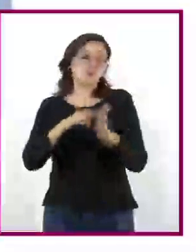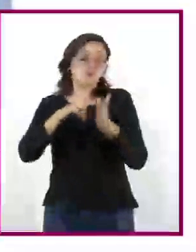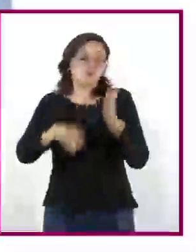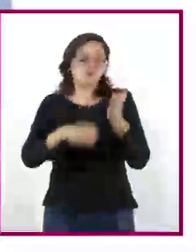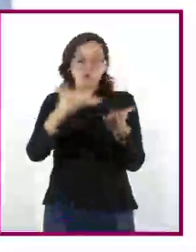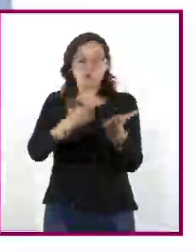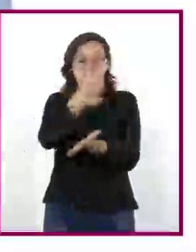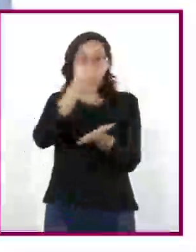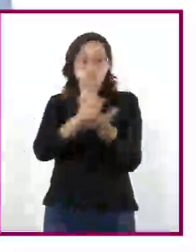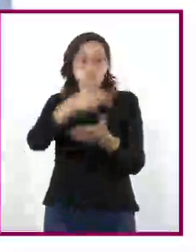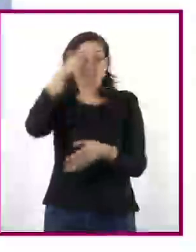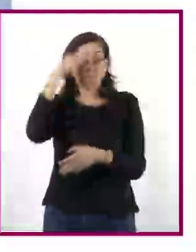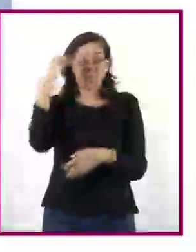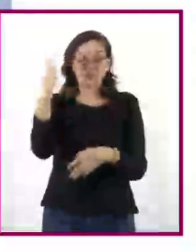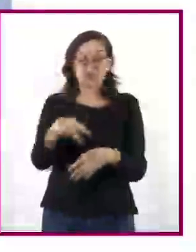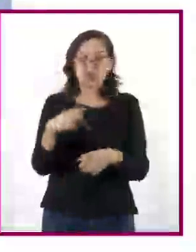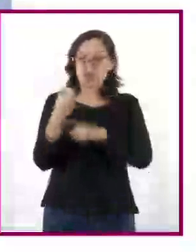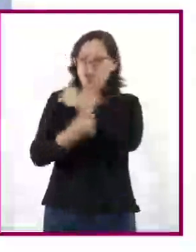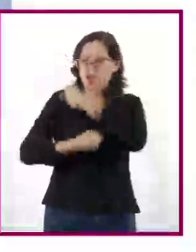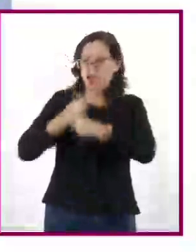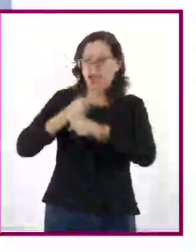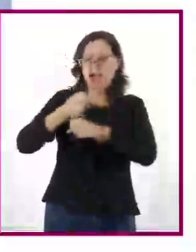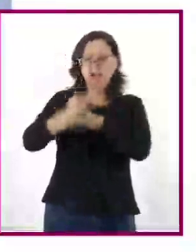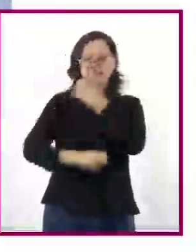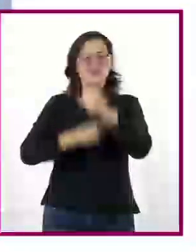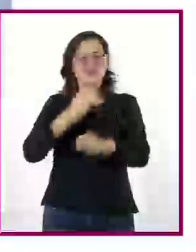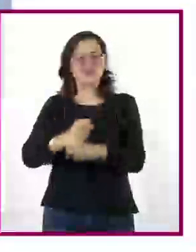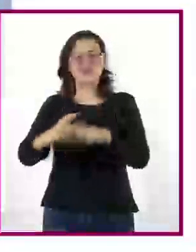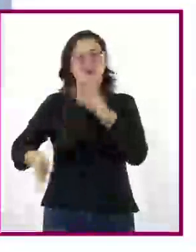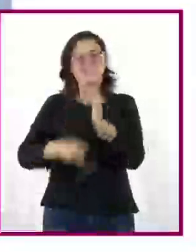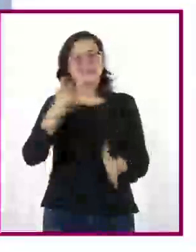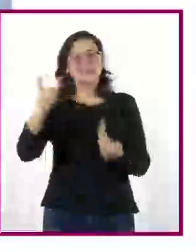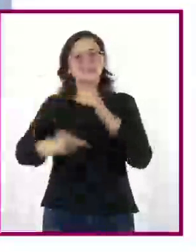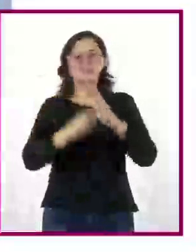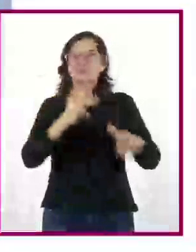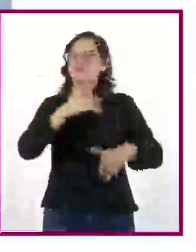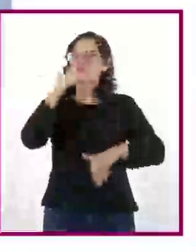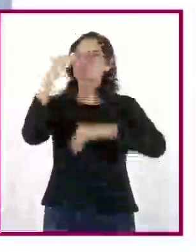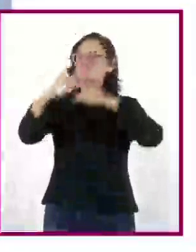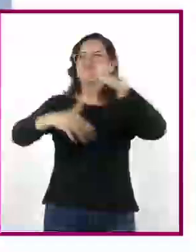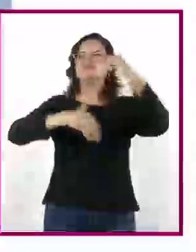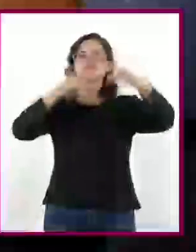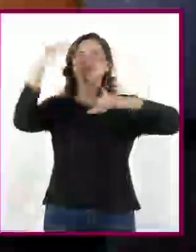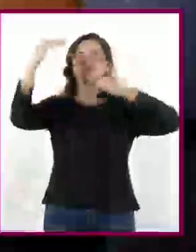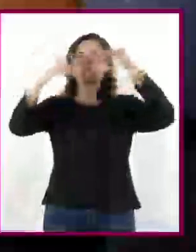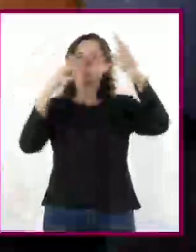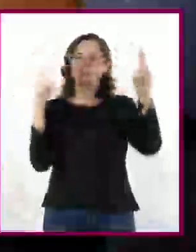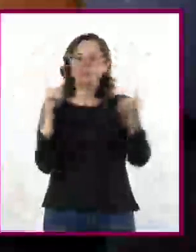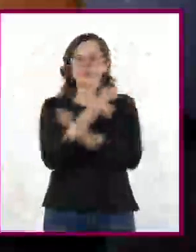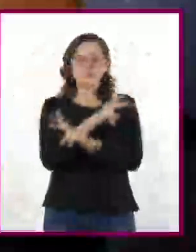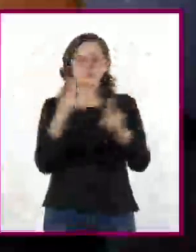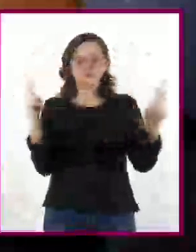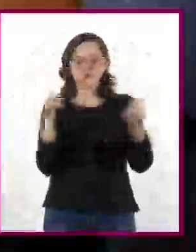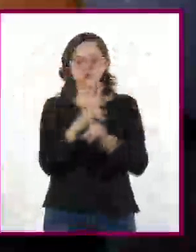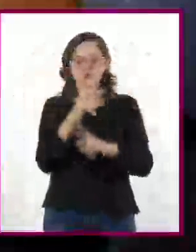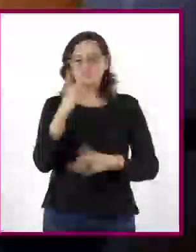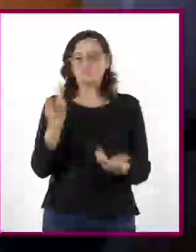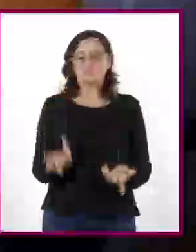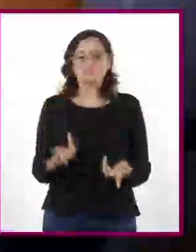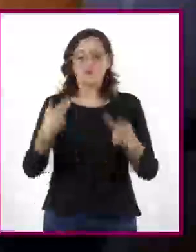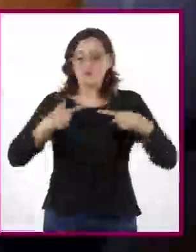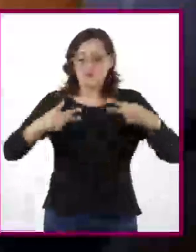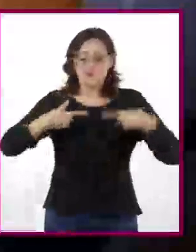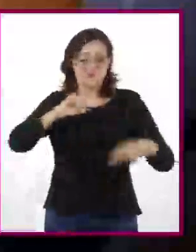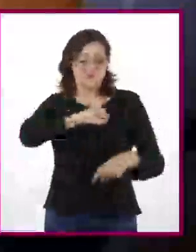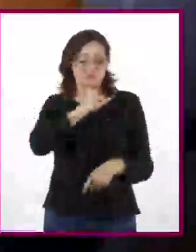México, donde a lo largo de todo el año se presentan altos índices de contaminación del aire, lo cual afecta la salud de